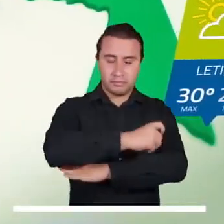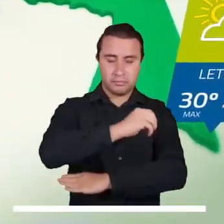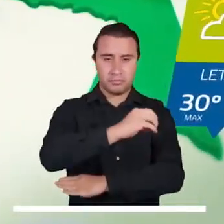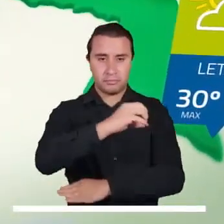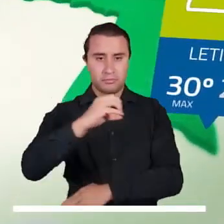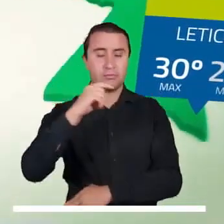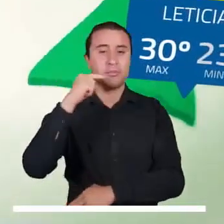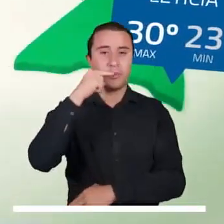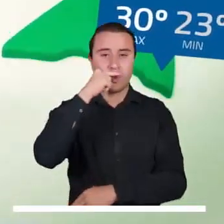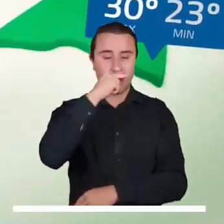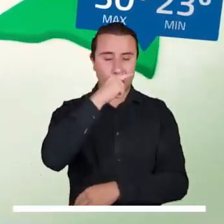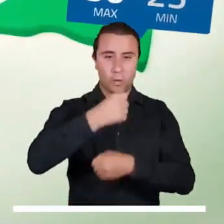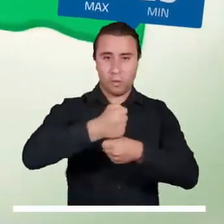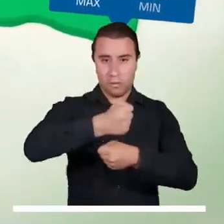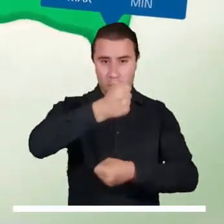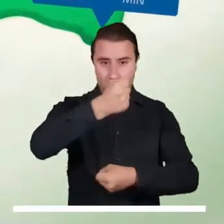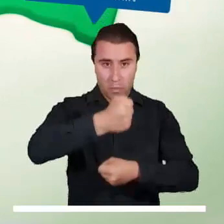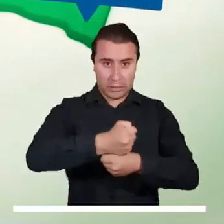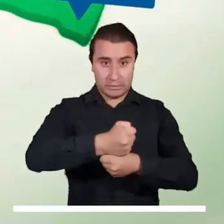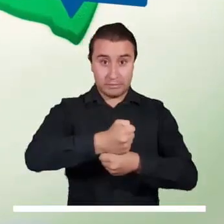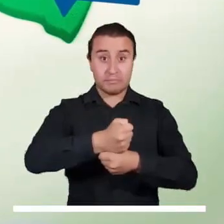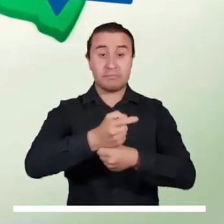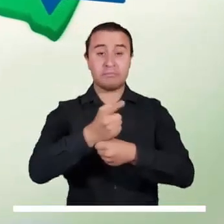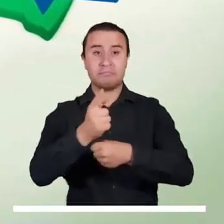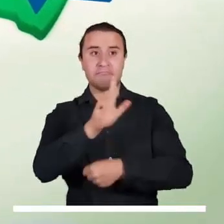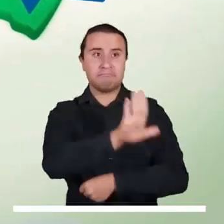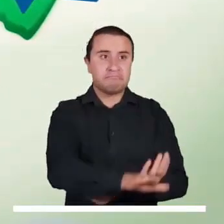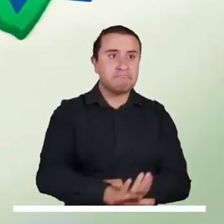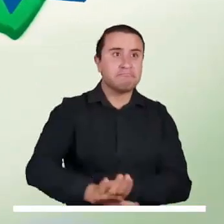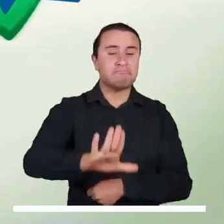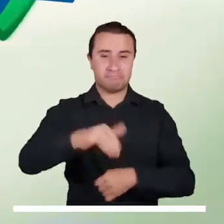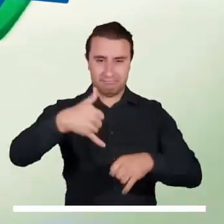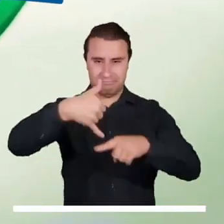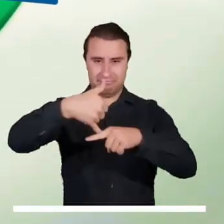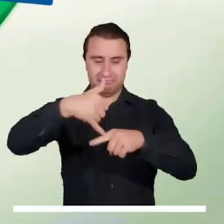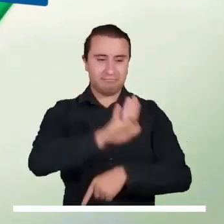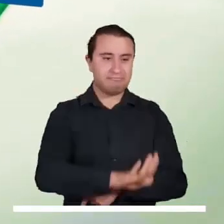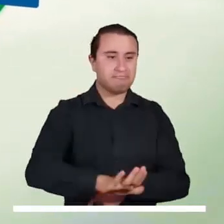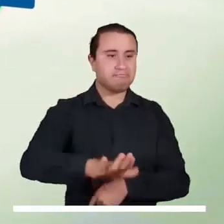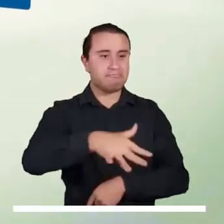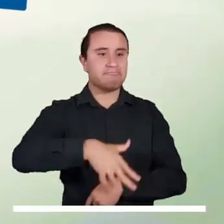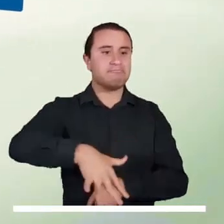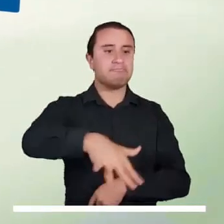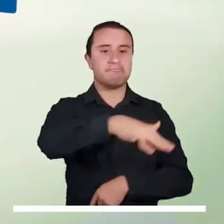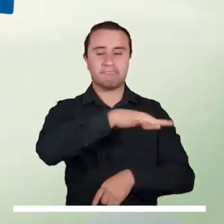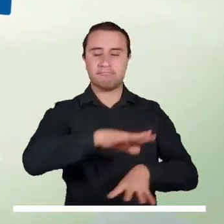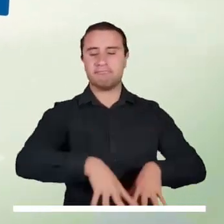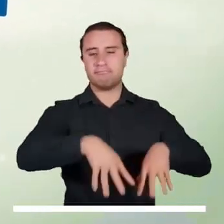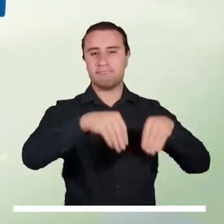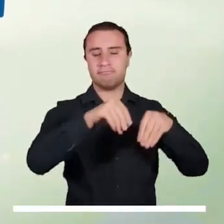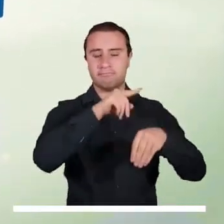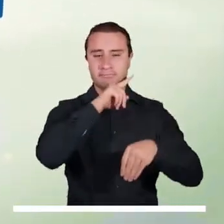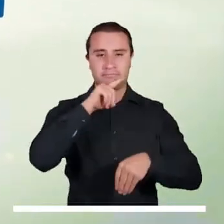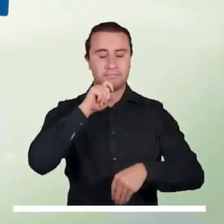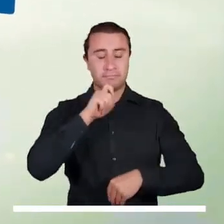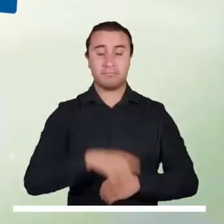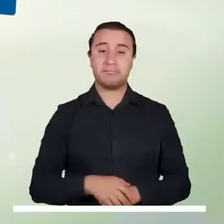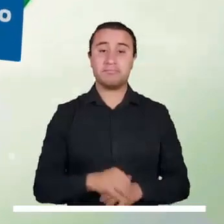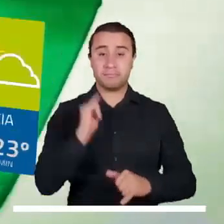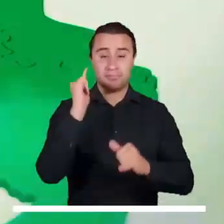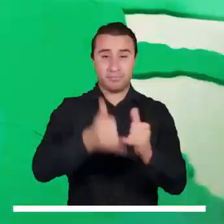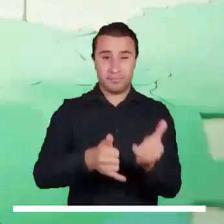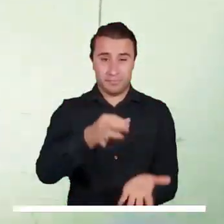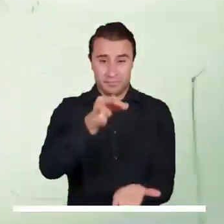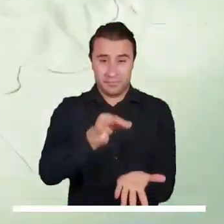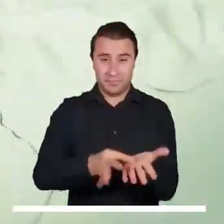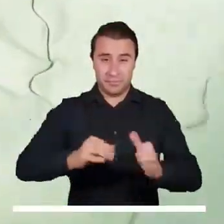Lluvias sectorizadas se calcula en Caquetá, occidente de Putumayo, Amazonas y Volpés, mientras que en el resto de la Amazonía se